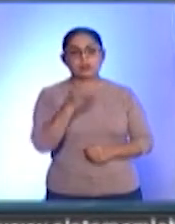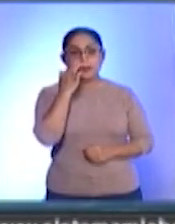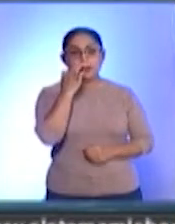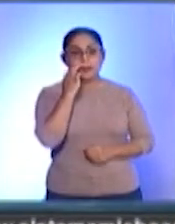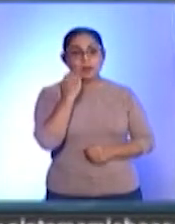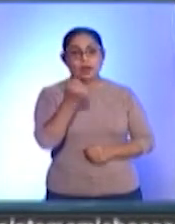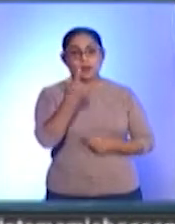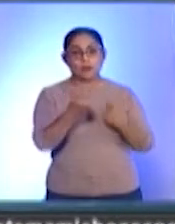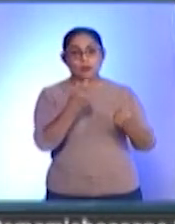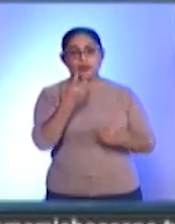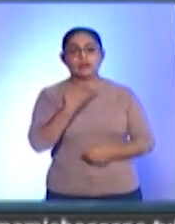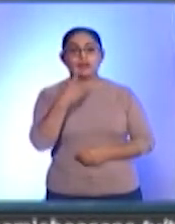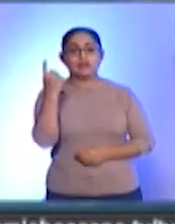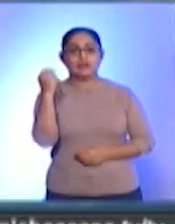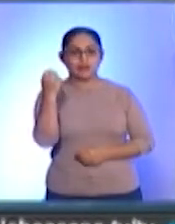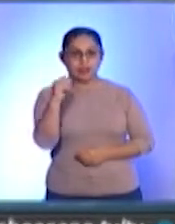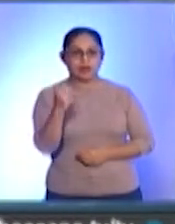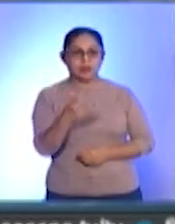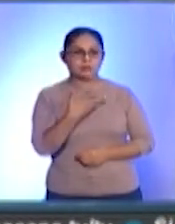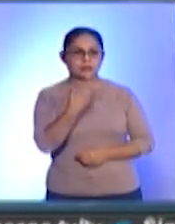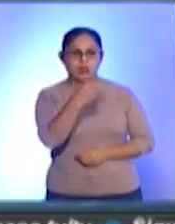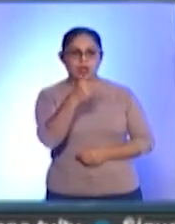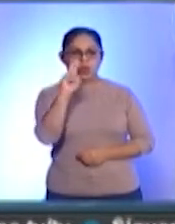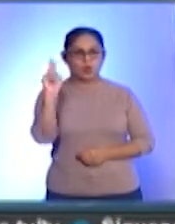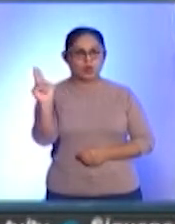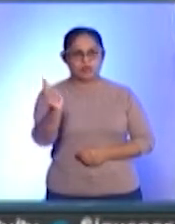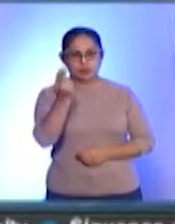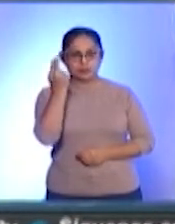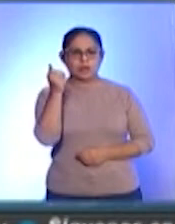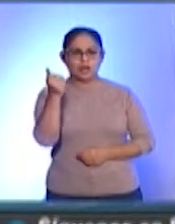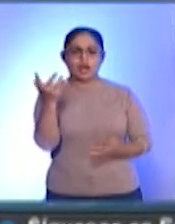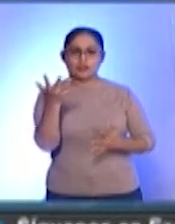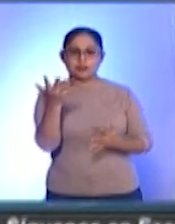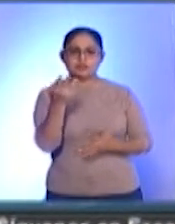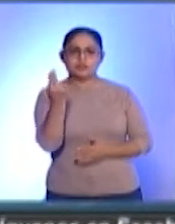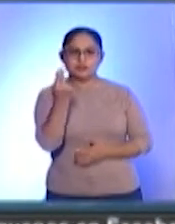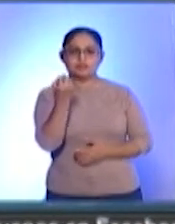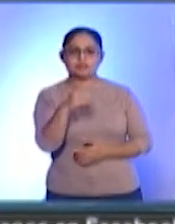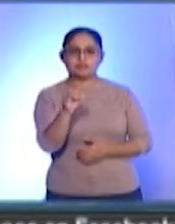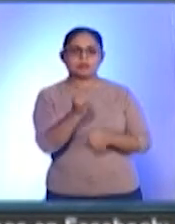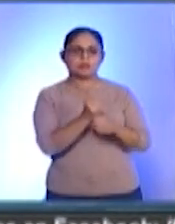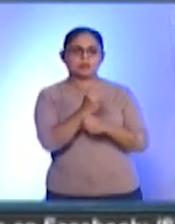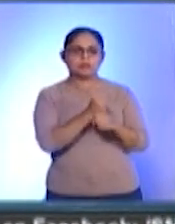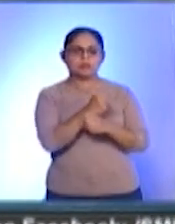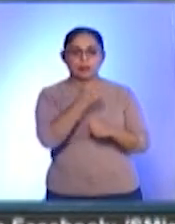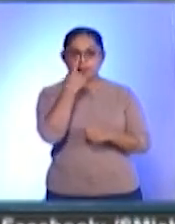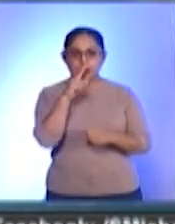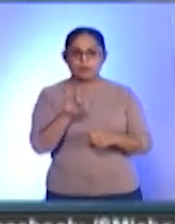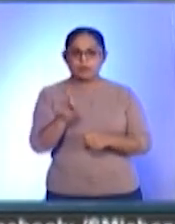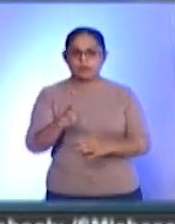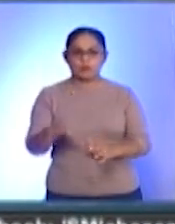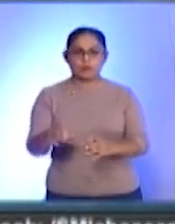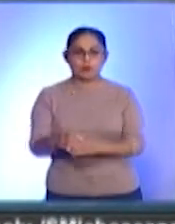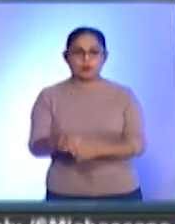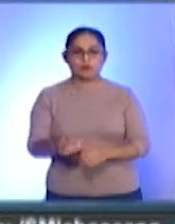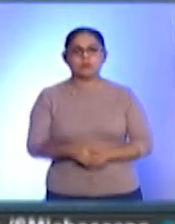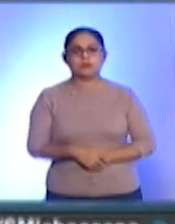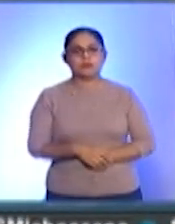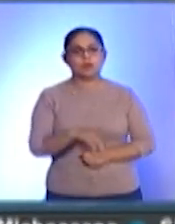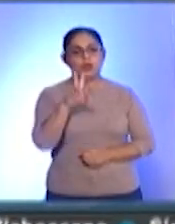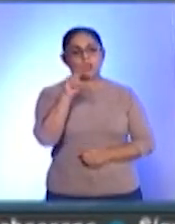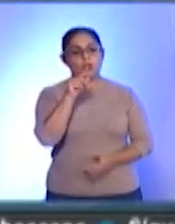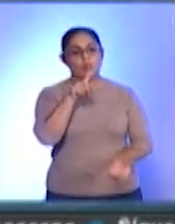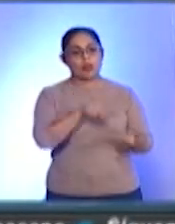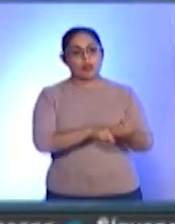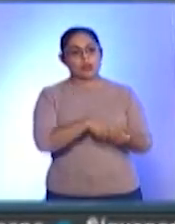universidad pública pues creo que es esa, ¿no?, generar investigaciones pero que sirvan a los pueblos y no al